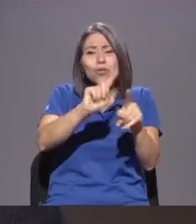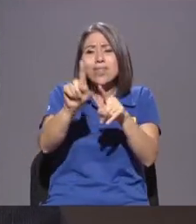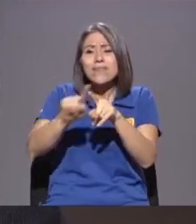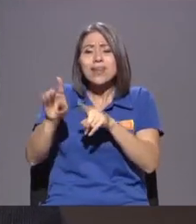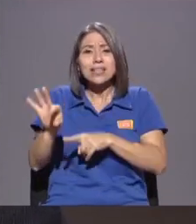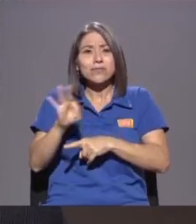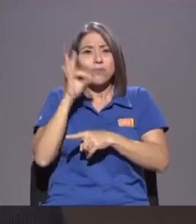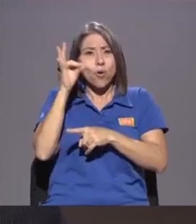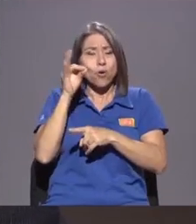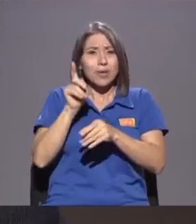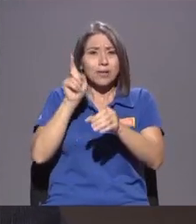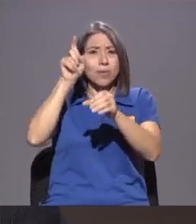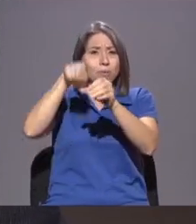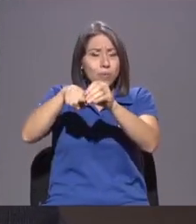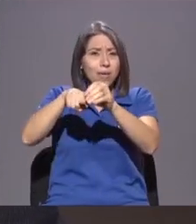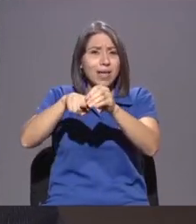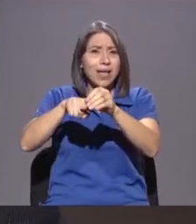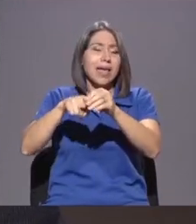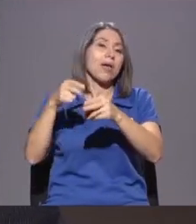Startups